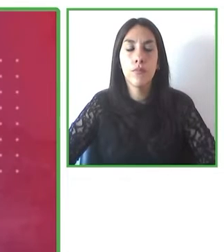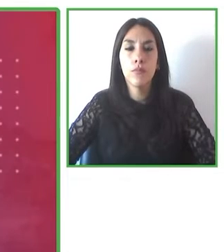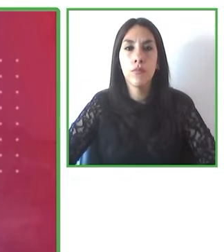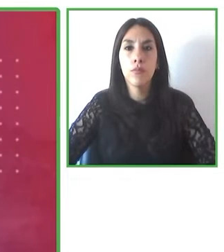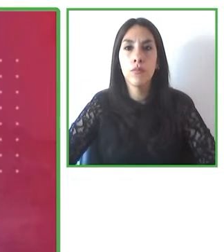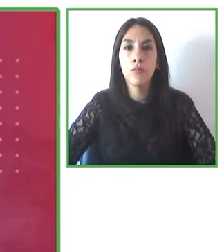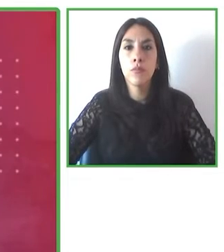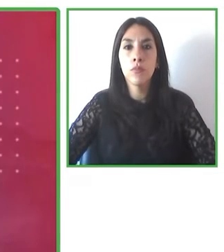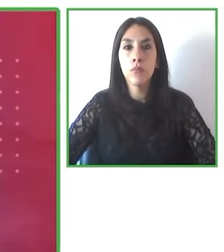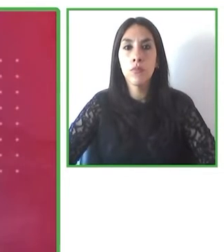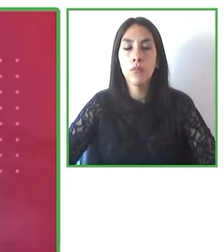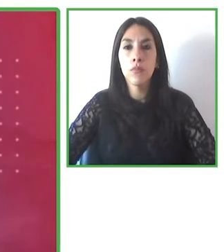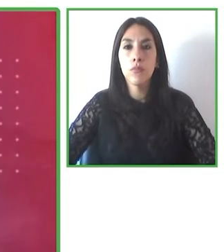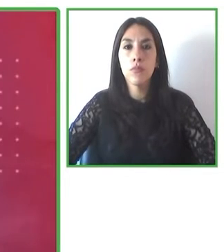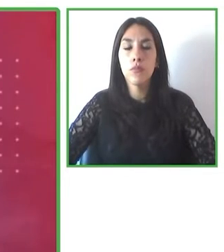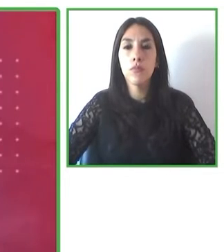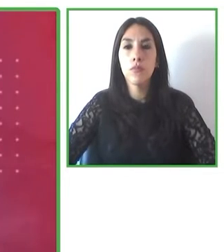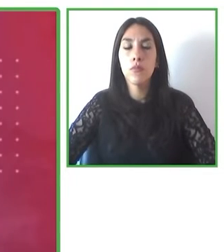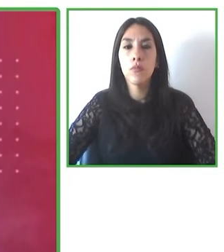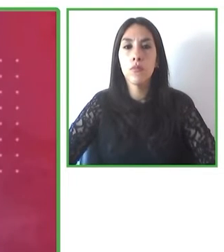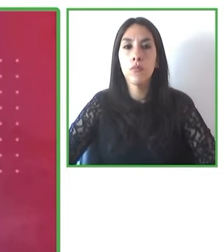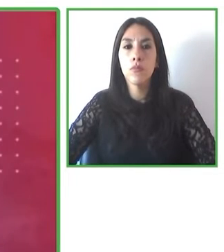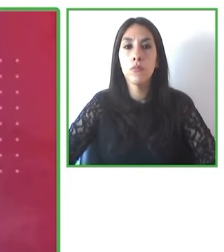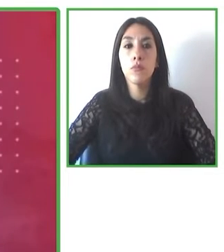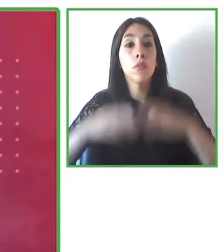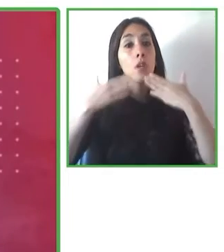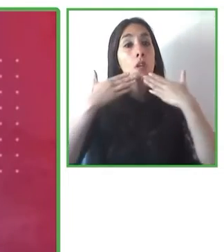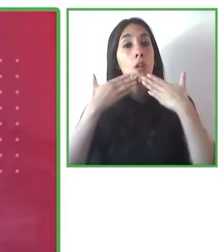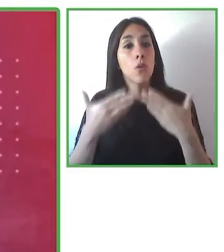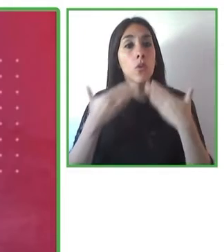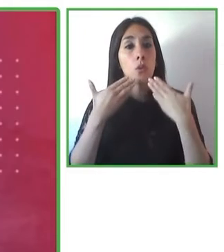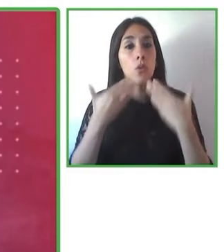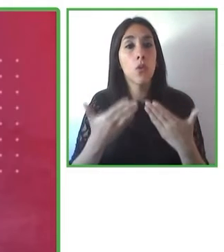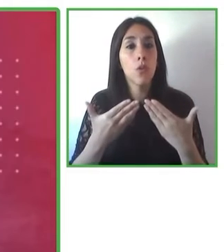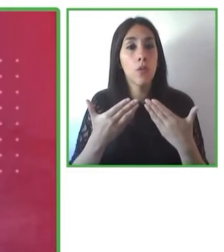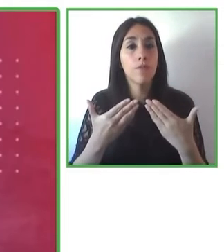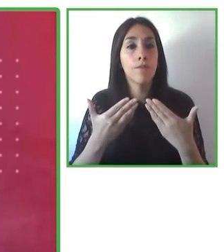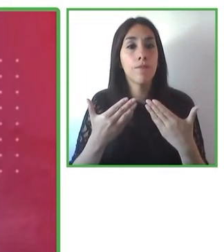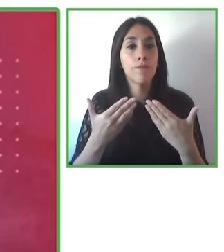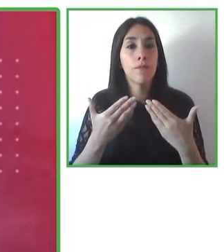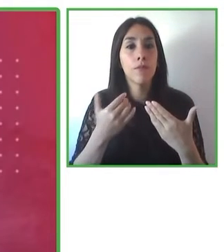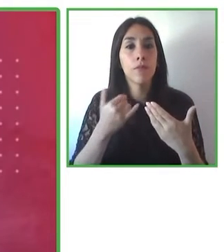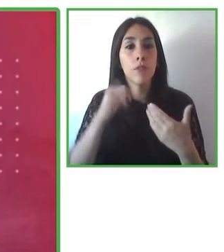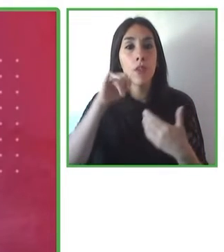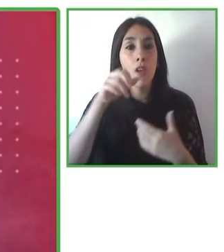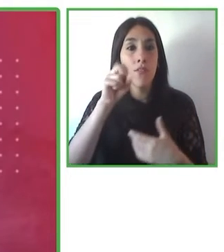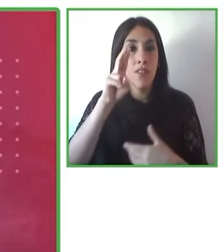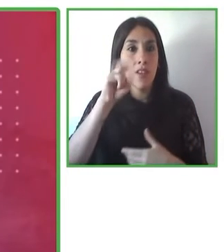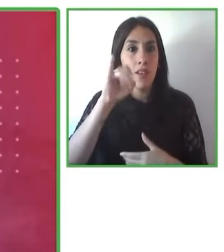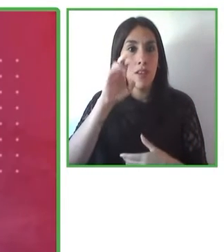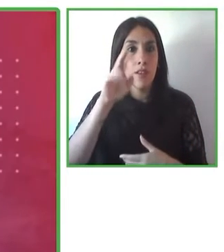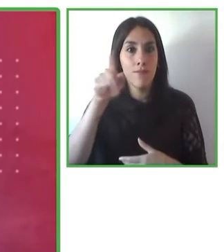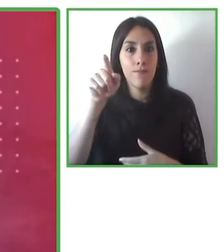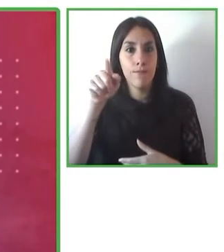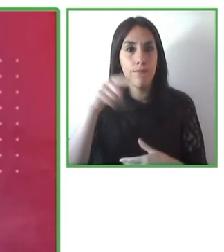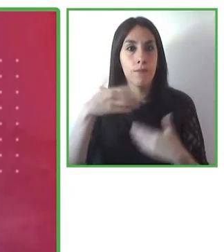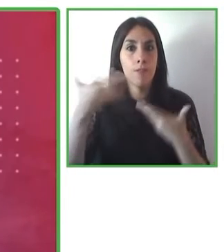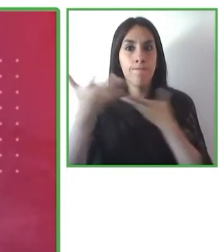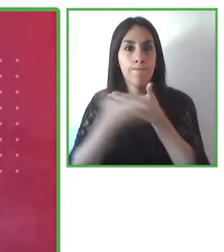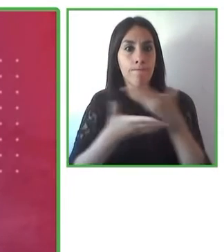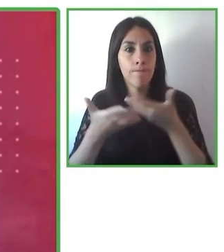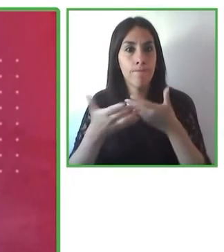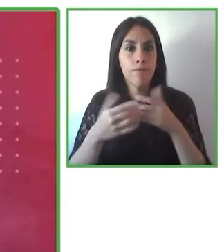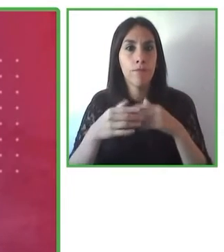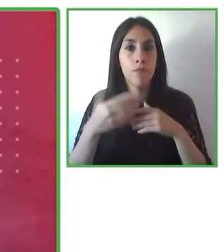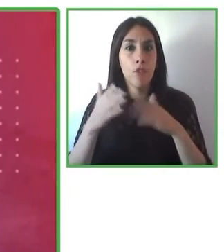Gracias Javier por compartir esta importante experiencia. Creo que es fundamental el trabajo en capacitación,